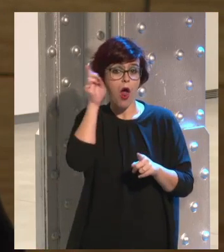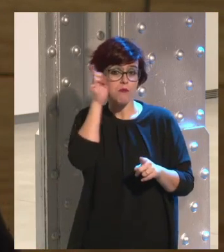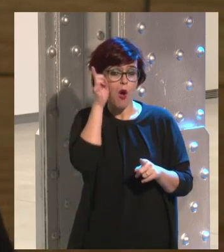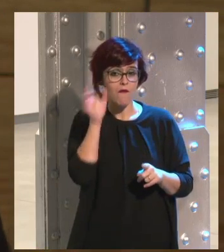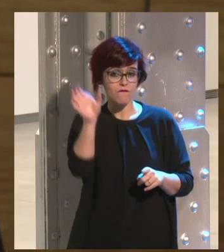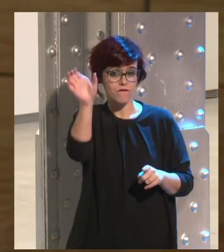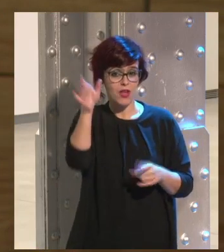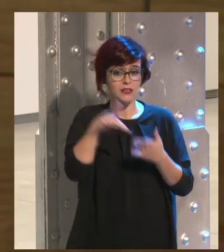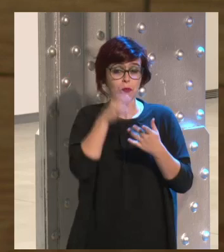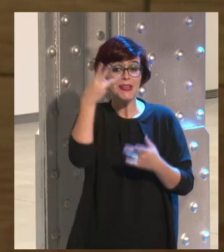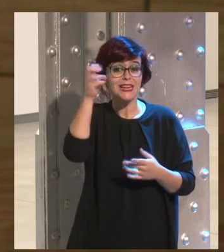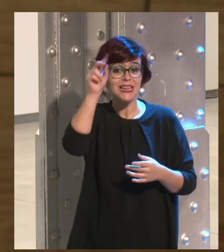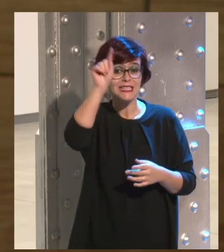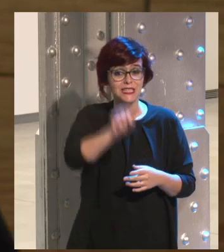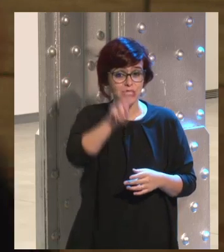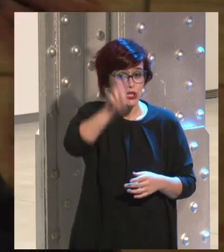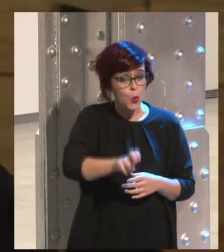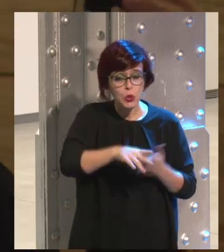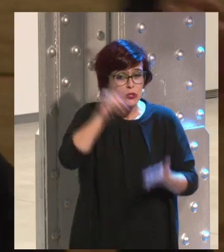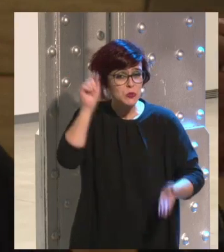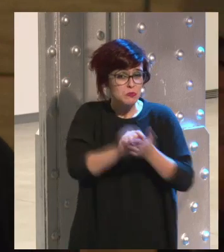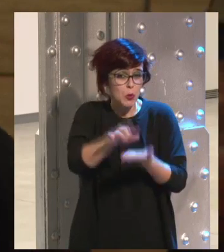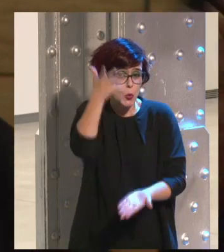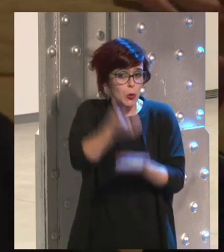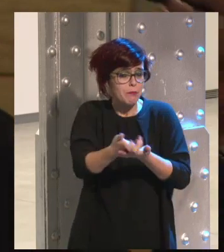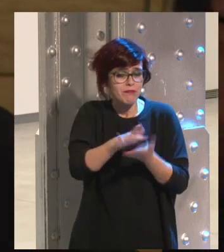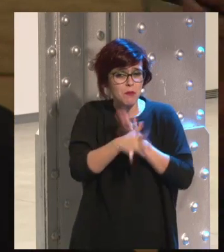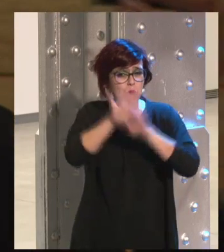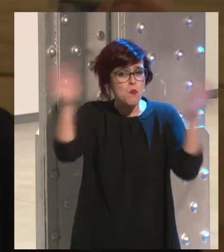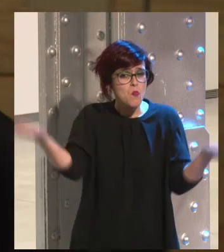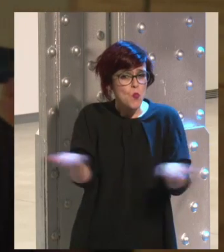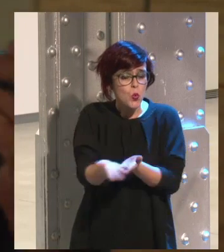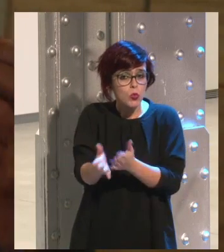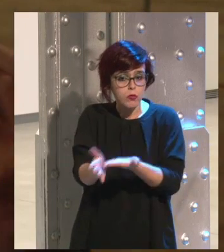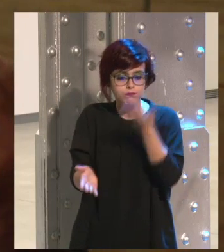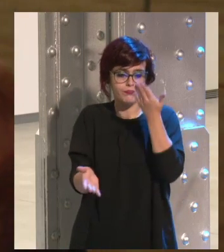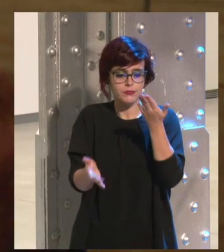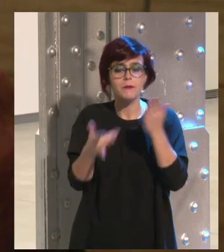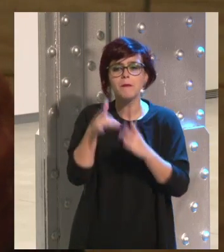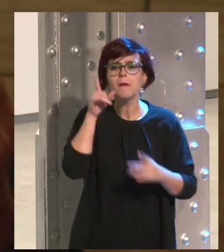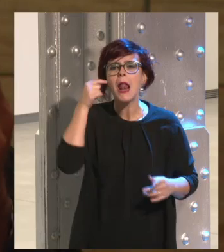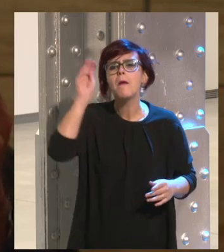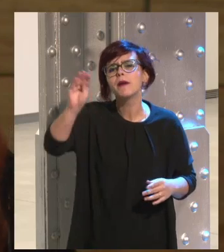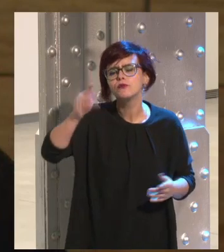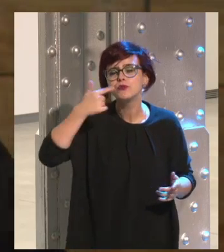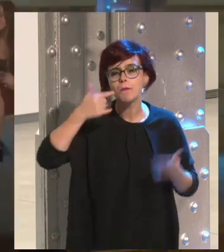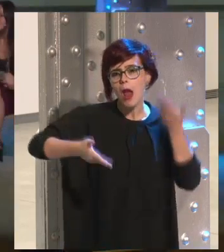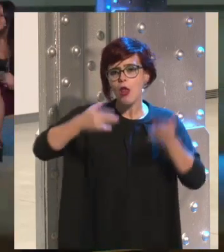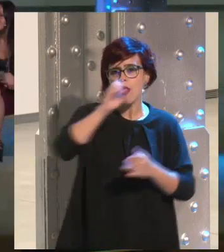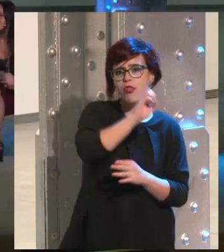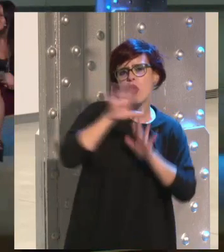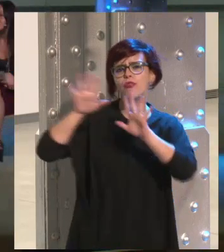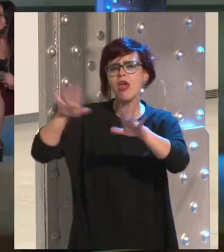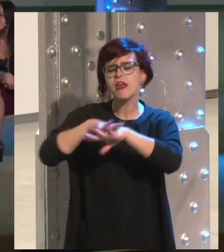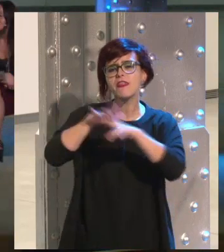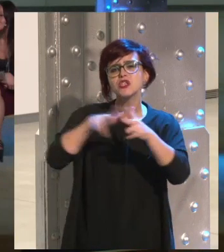tener eso en 30 segundos, en nada, tener toda la información del mundo aquí. Vale, una valoración entre 0 y 10